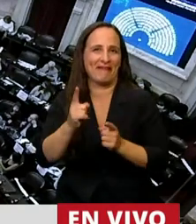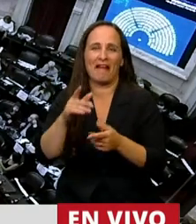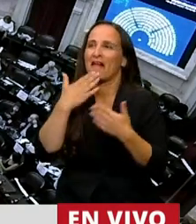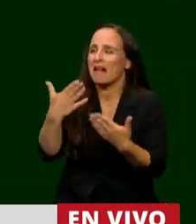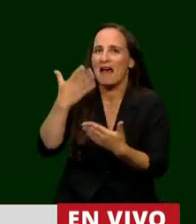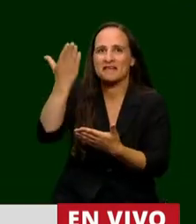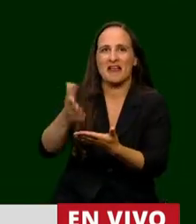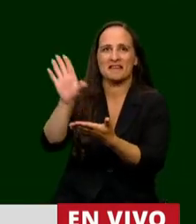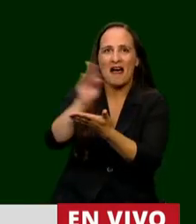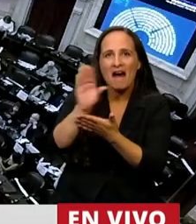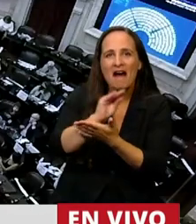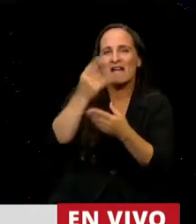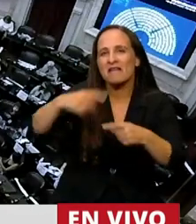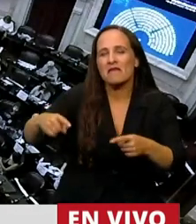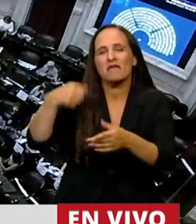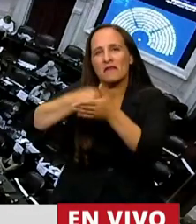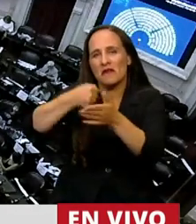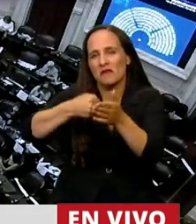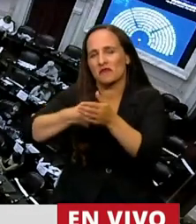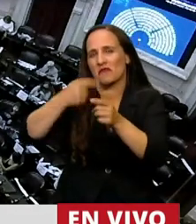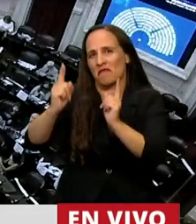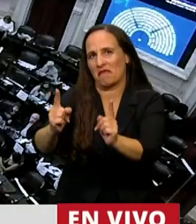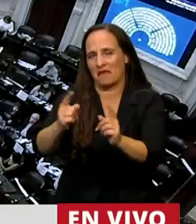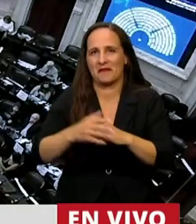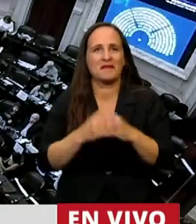banderas que mantuvo tan altas. Gracias, señor presidente.